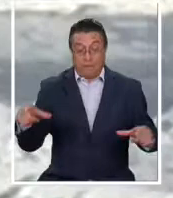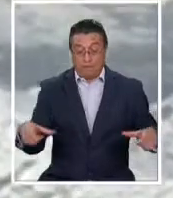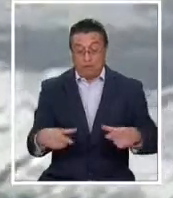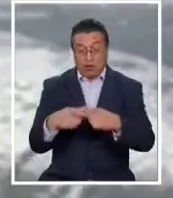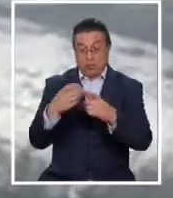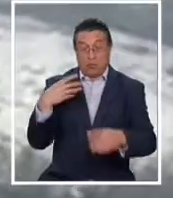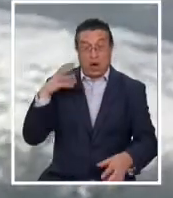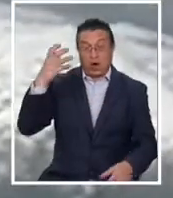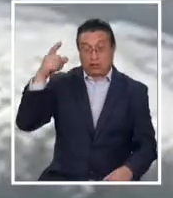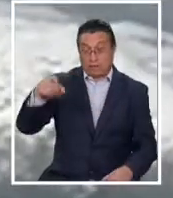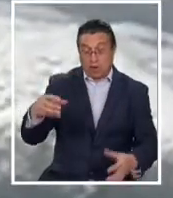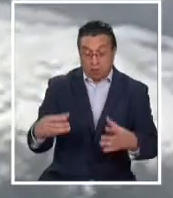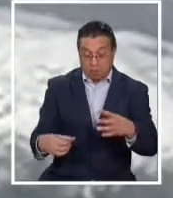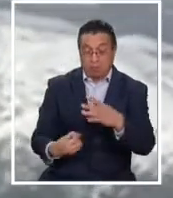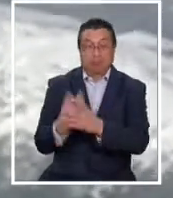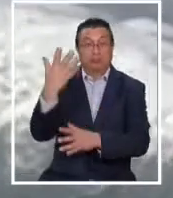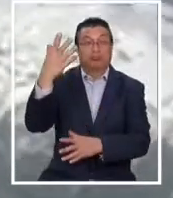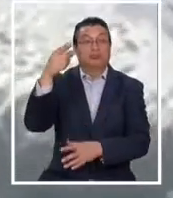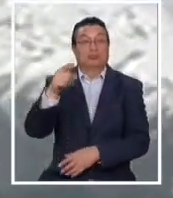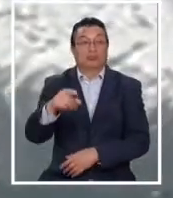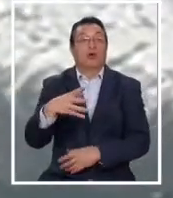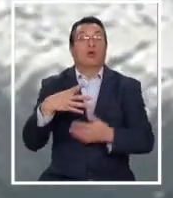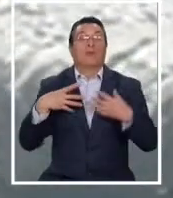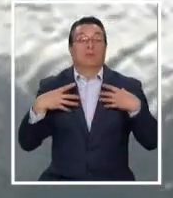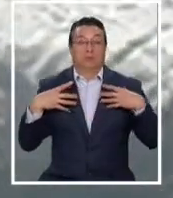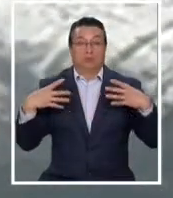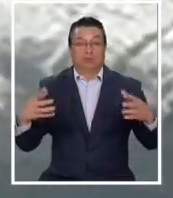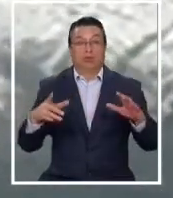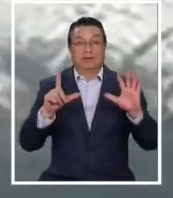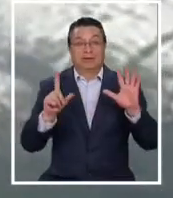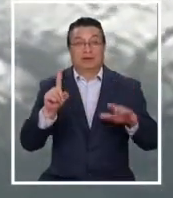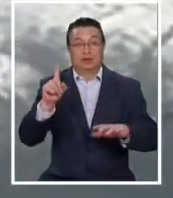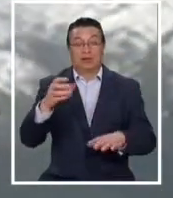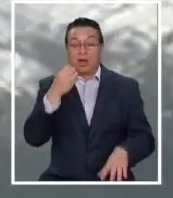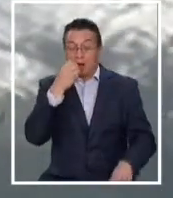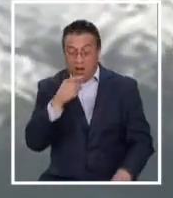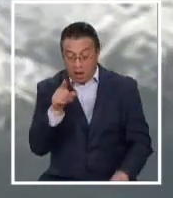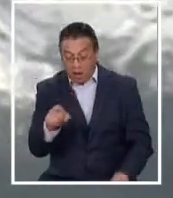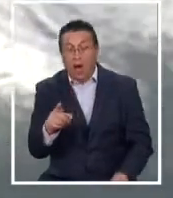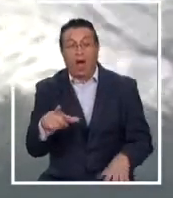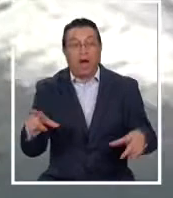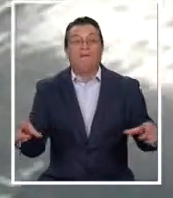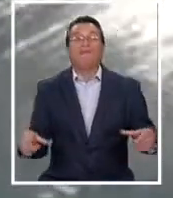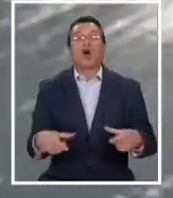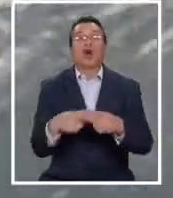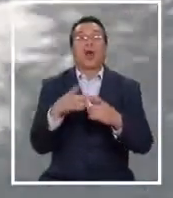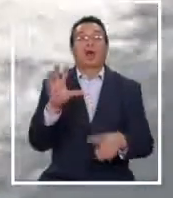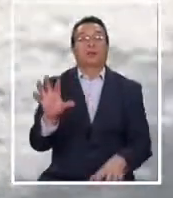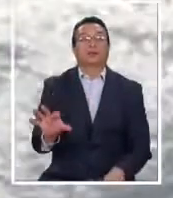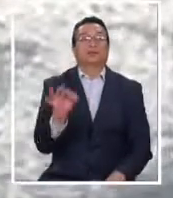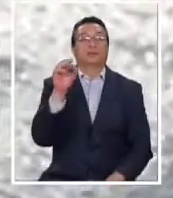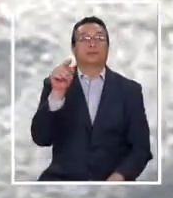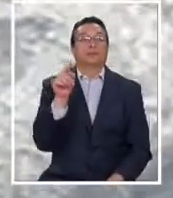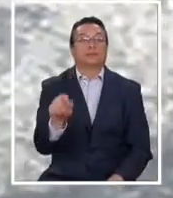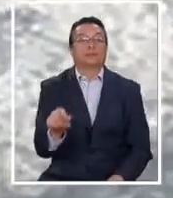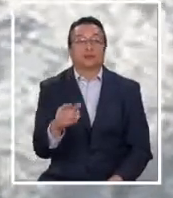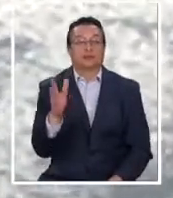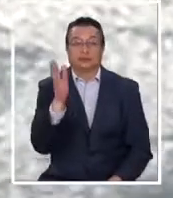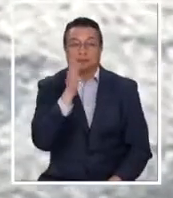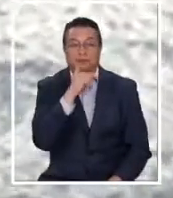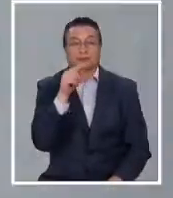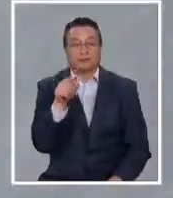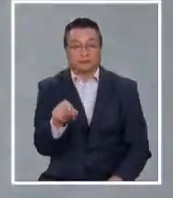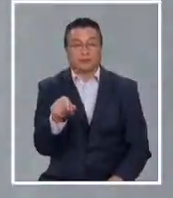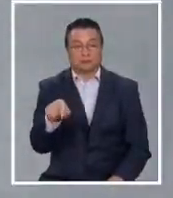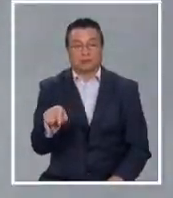volcán. En la práctica fue la gran erupción que tuvo el 71 la que reveló que teníamos un volcán y en la práctica hoy día es el